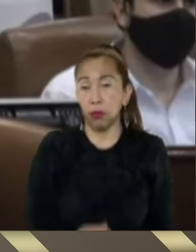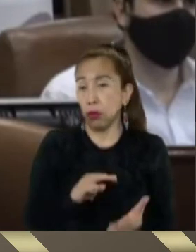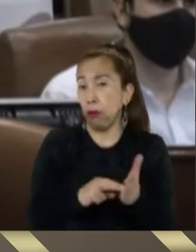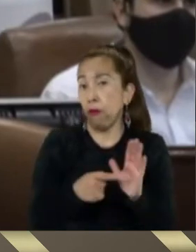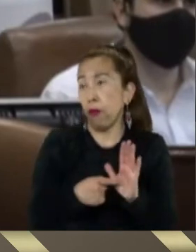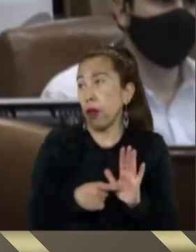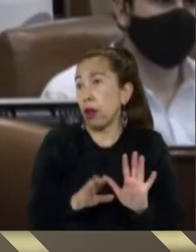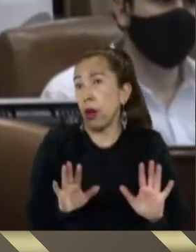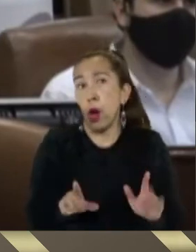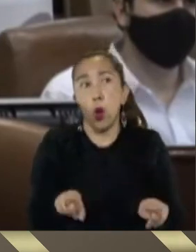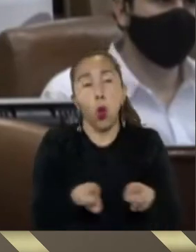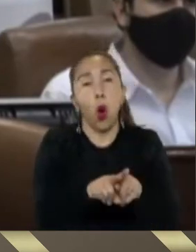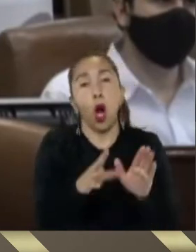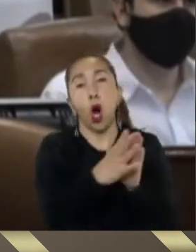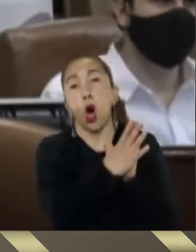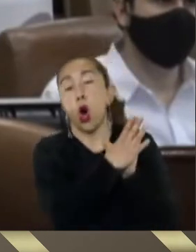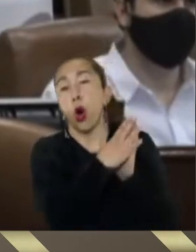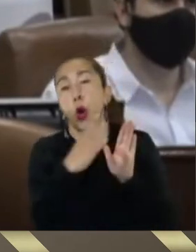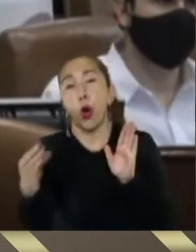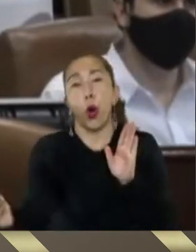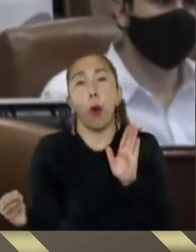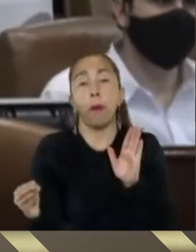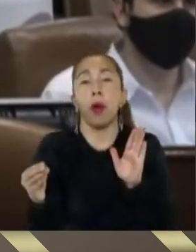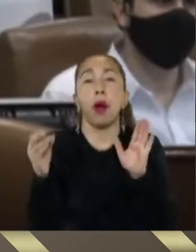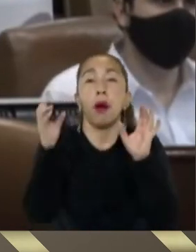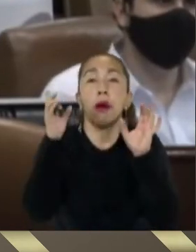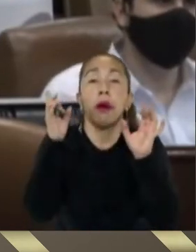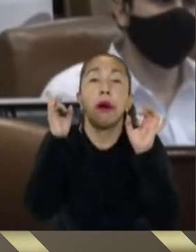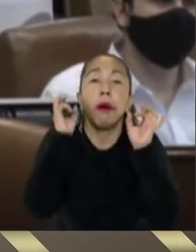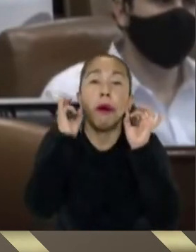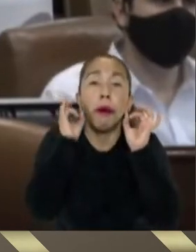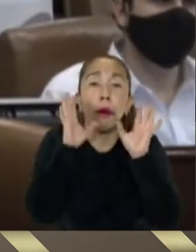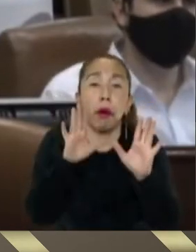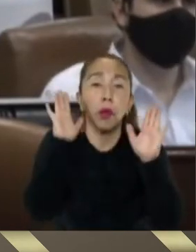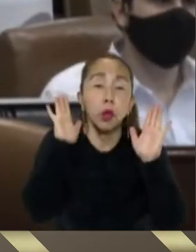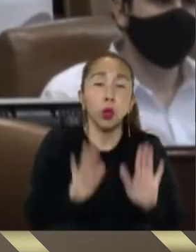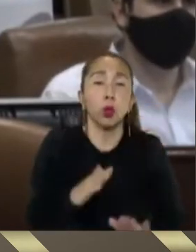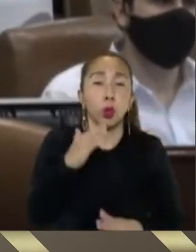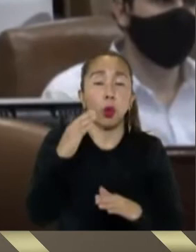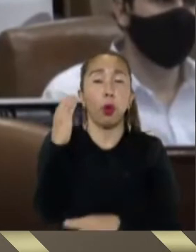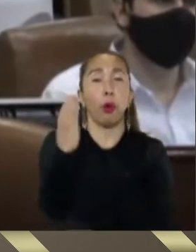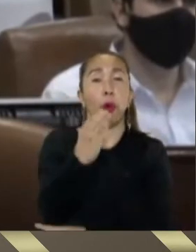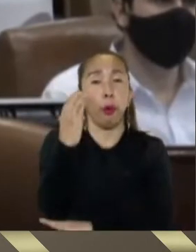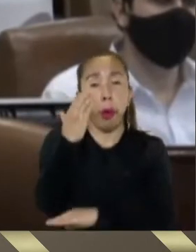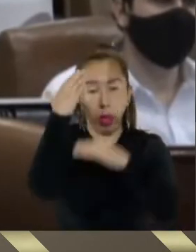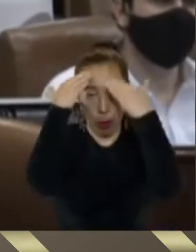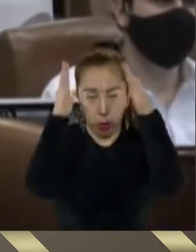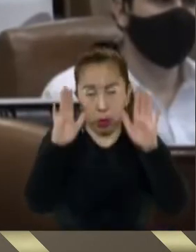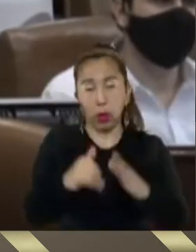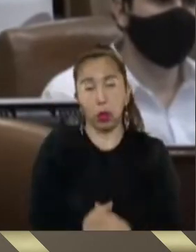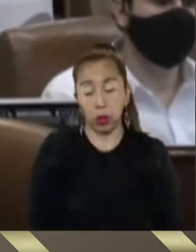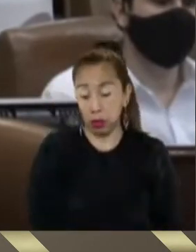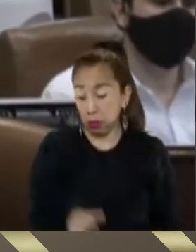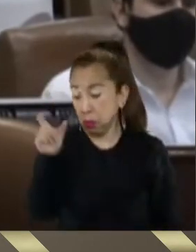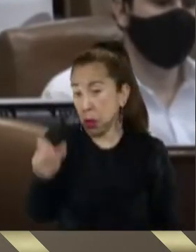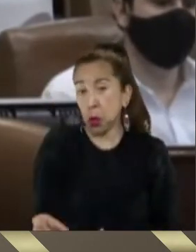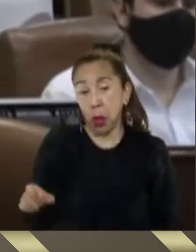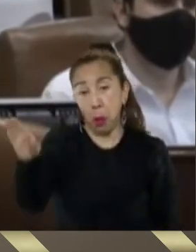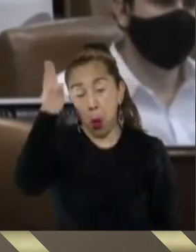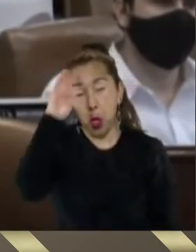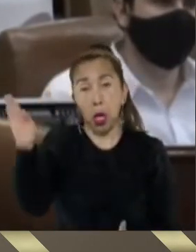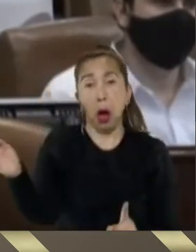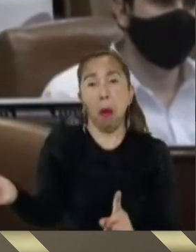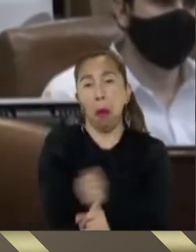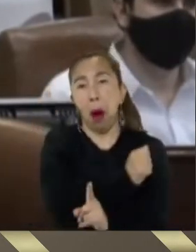gracioso y más peril que ha tenido la democracia colombiana a la gente la golpea la policía y no pasa nada la